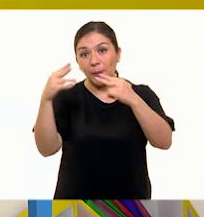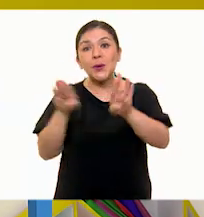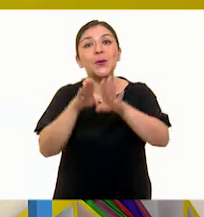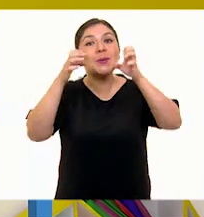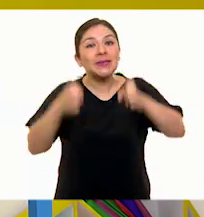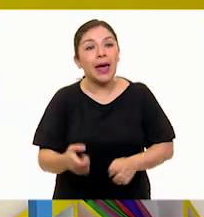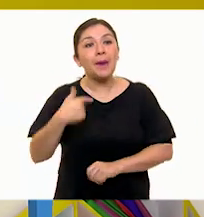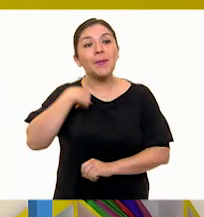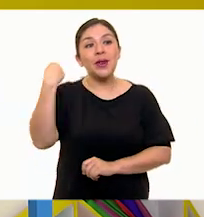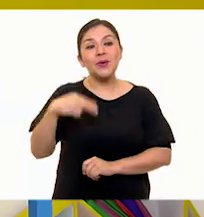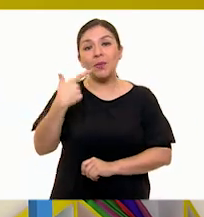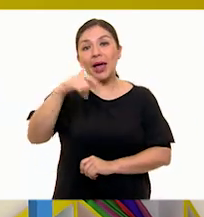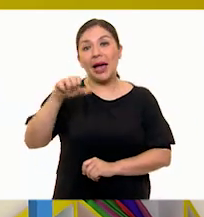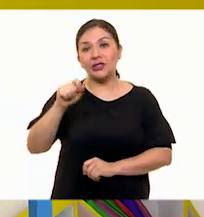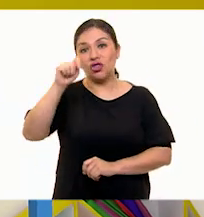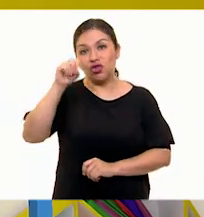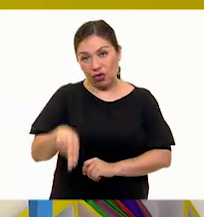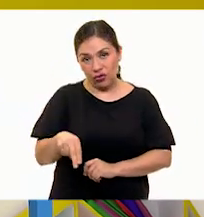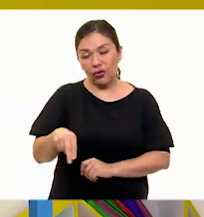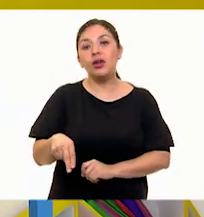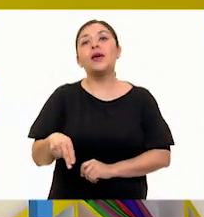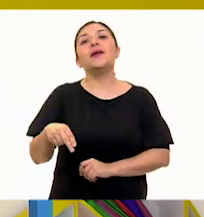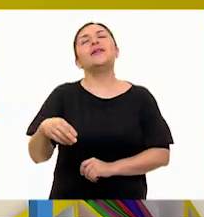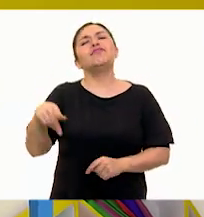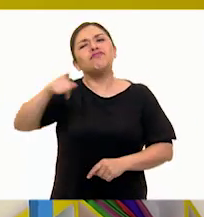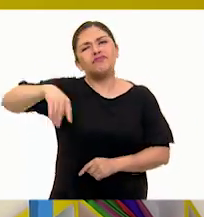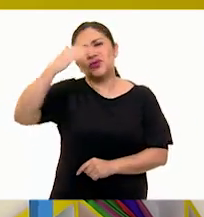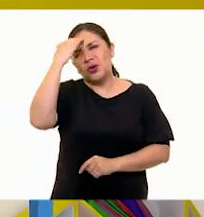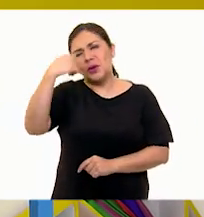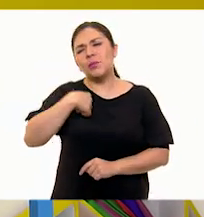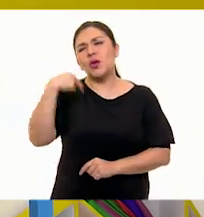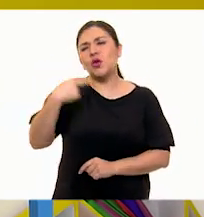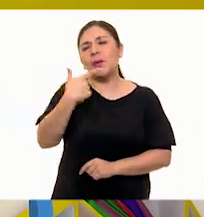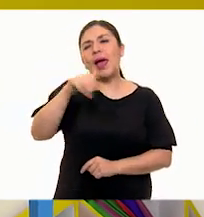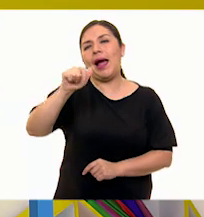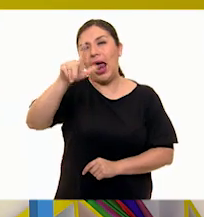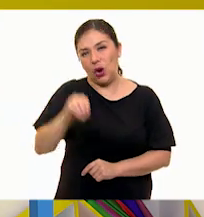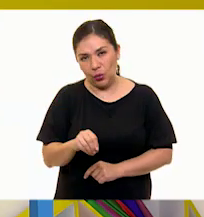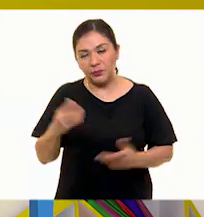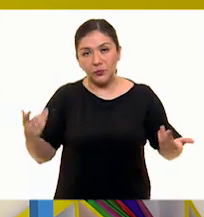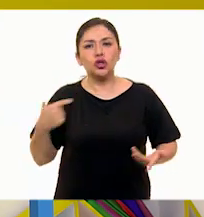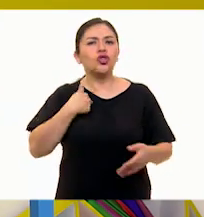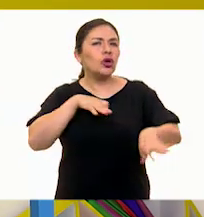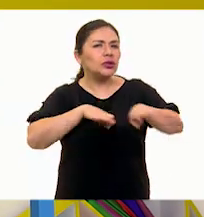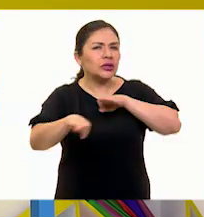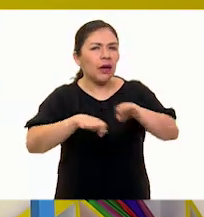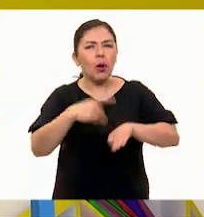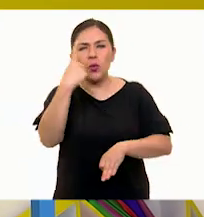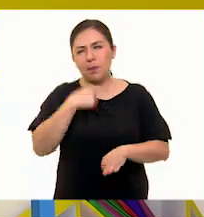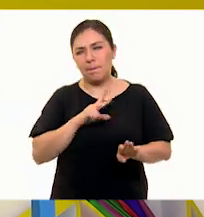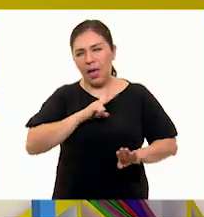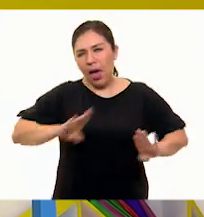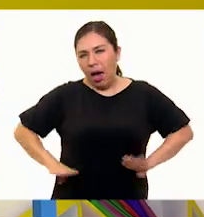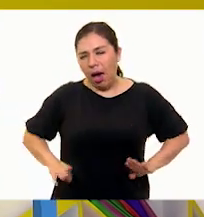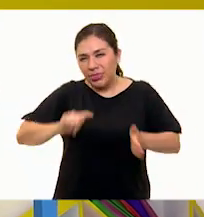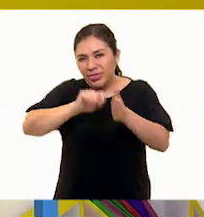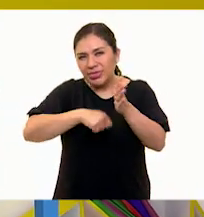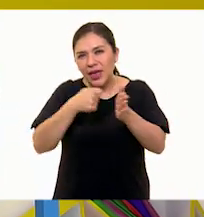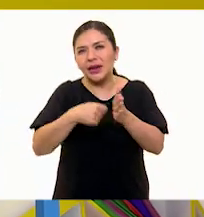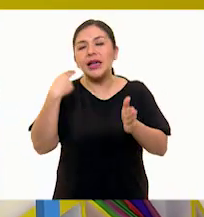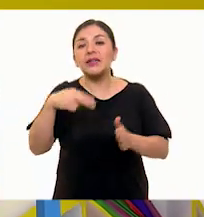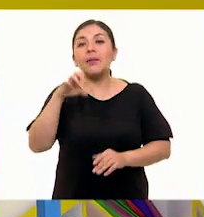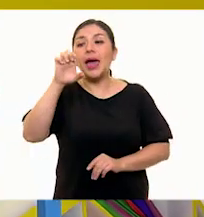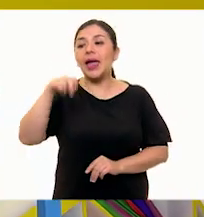están? Yo soy Gastón Gallardo y muchos me conocen como Galo Escultor. Bueno, yo trabajo una técnica de ensamblaje.